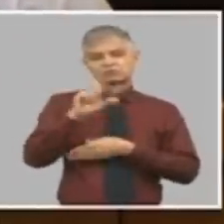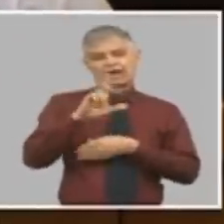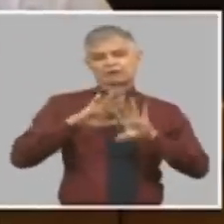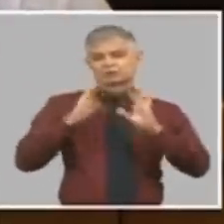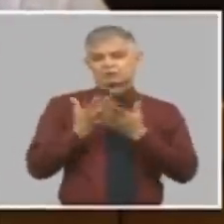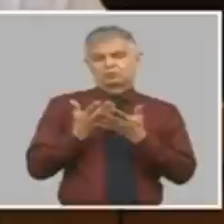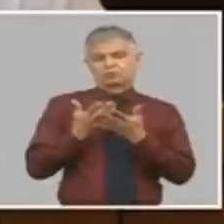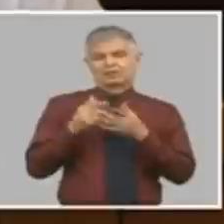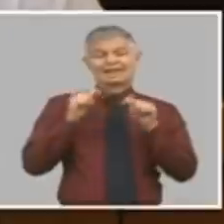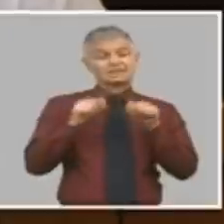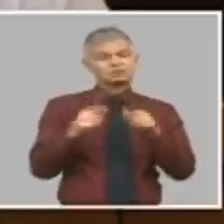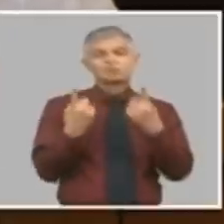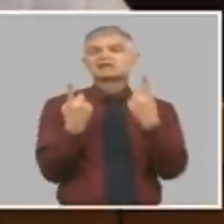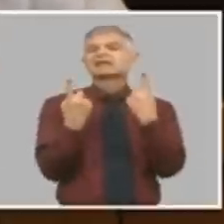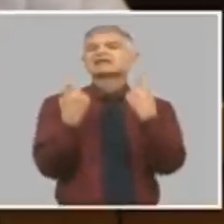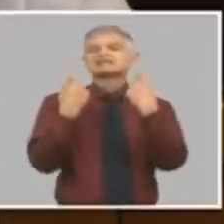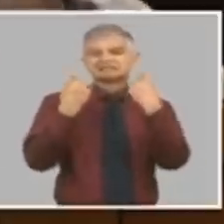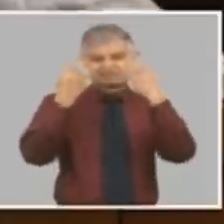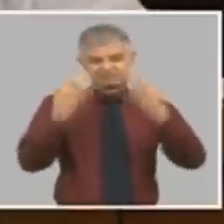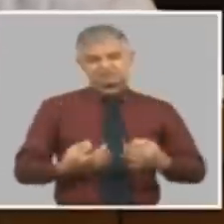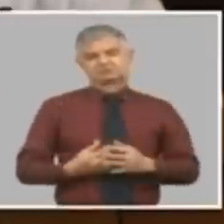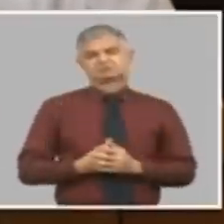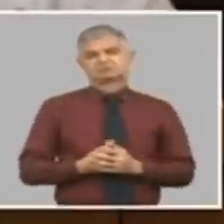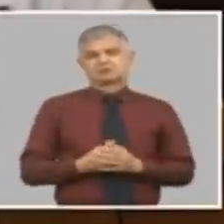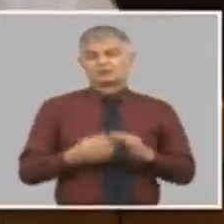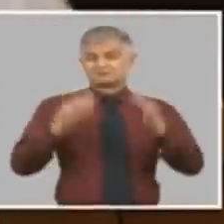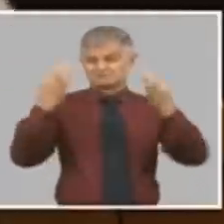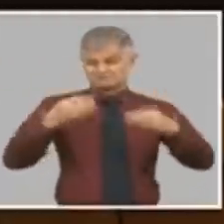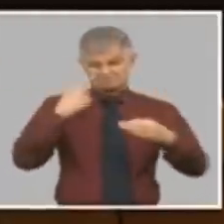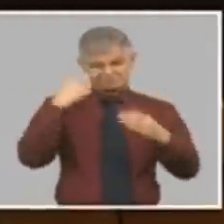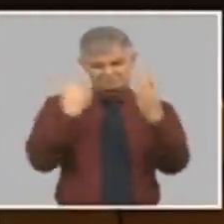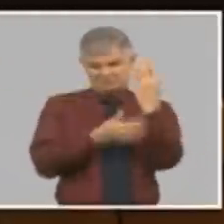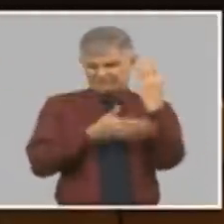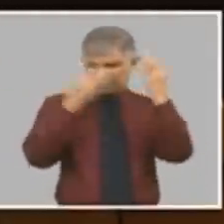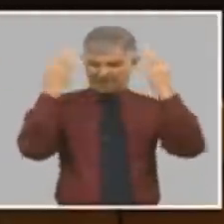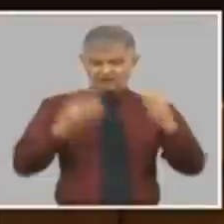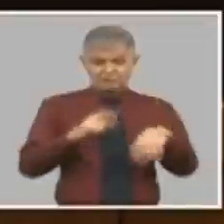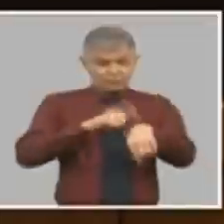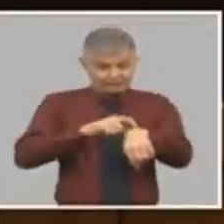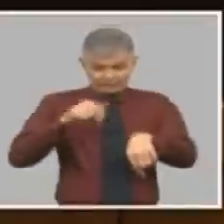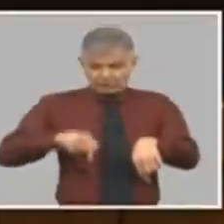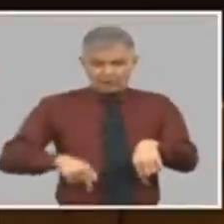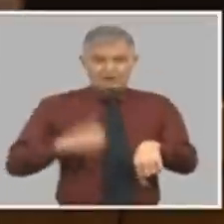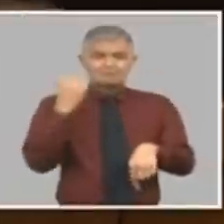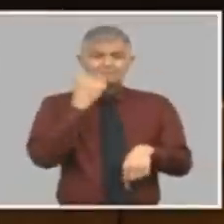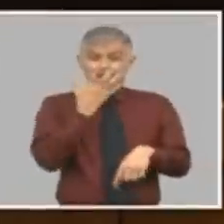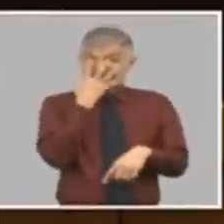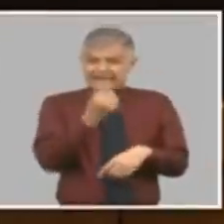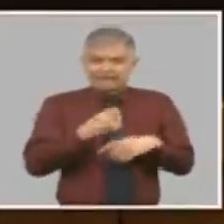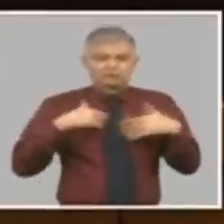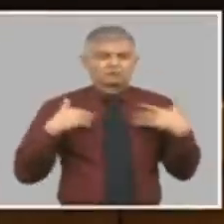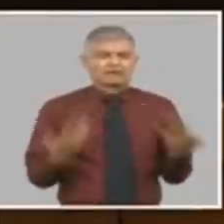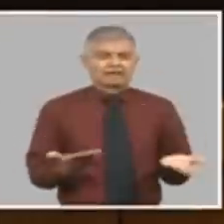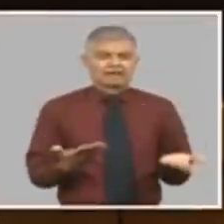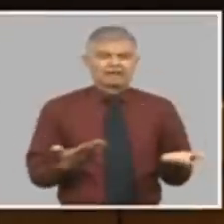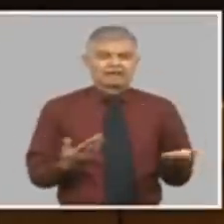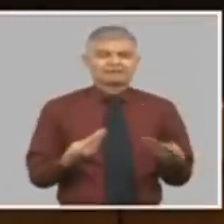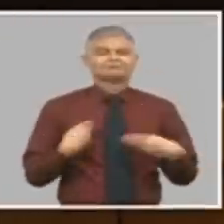es una necesidad y es verdad que en estos momentos el problema más serio que tenemos es de oferta